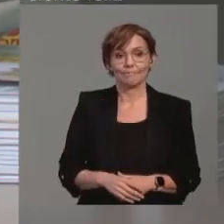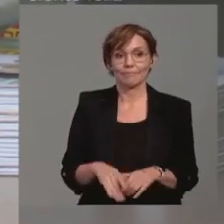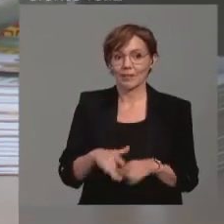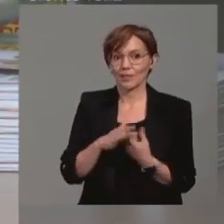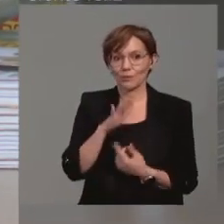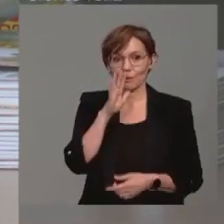se vive ahí. Bueno, vamos.